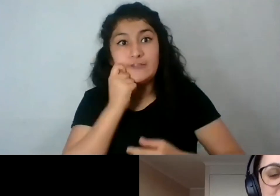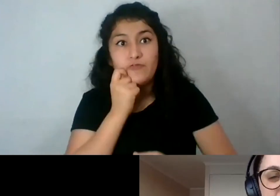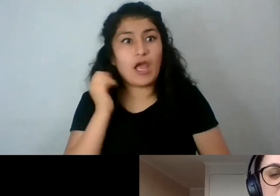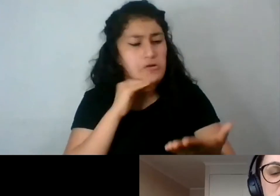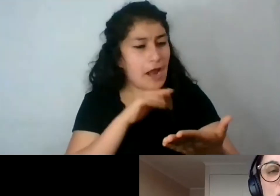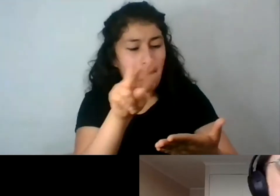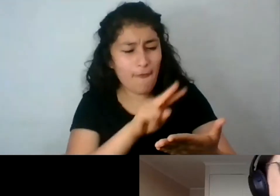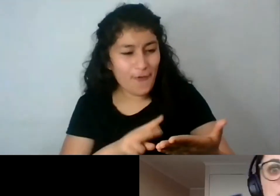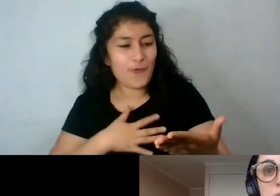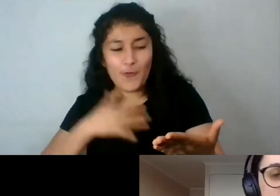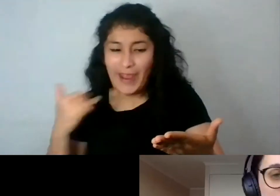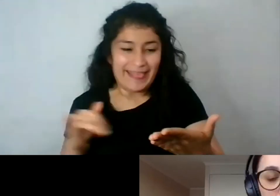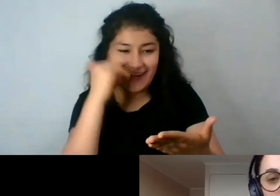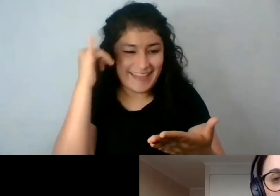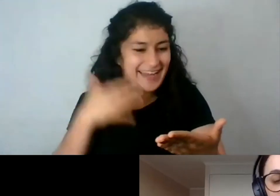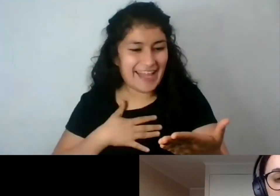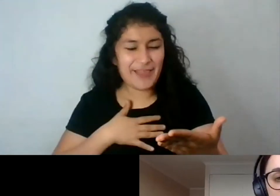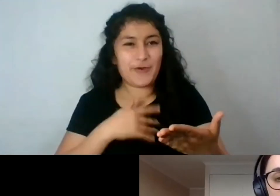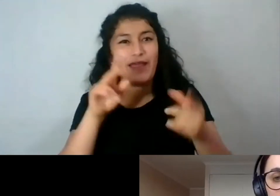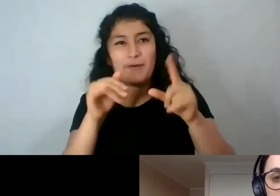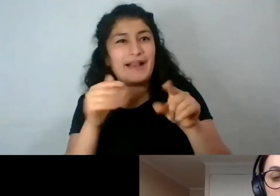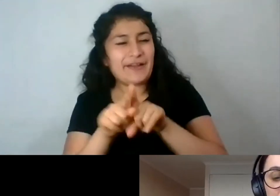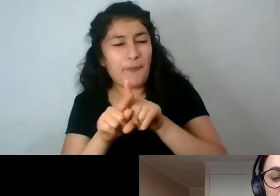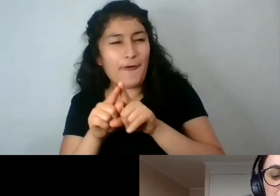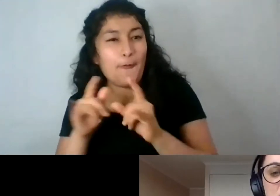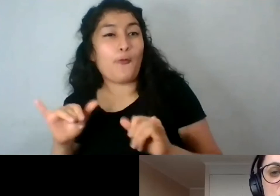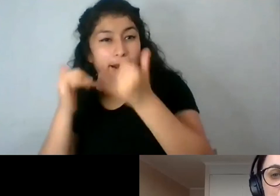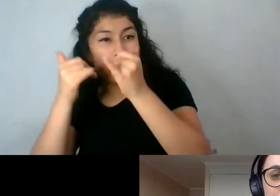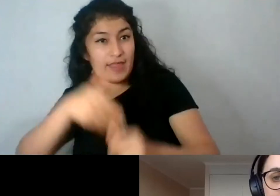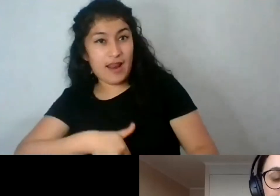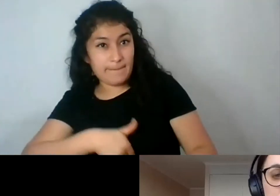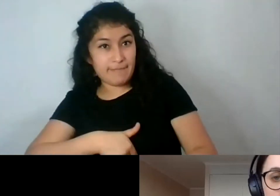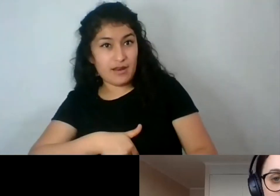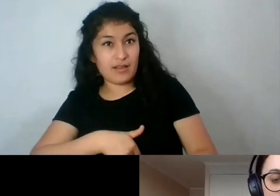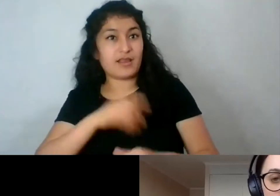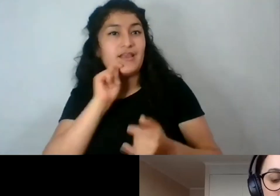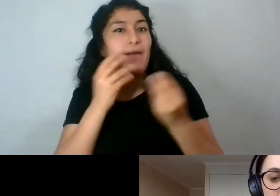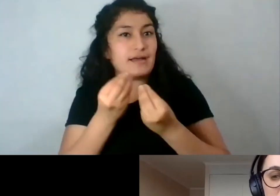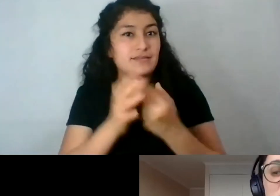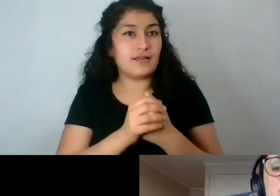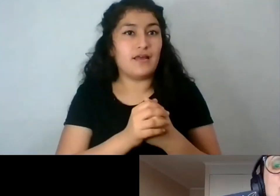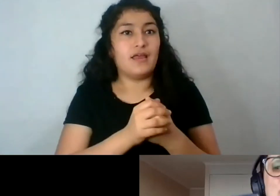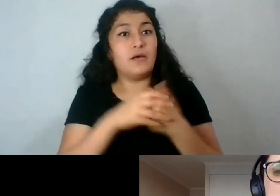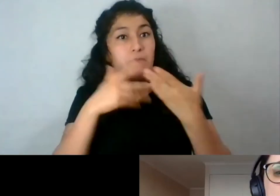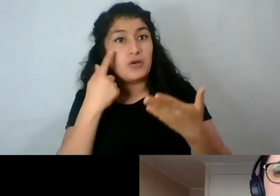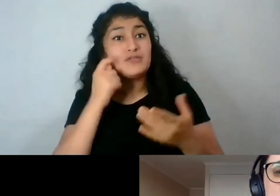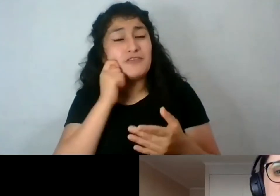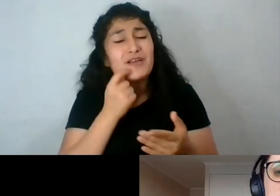entretenido, tiene todo eso que tienen los juegos del hambre en términos como de los efectos que va generando el lector, pero es